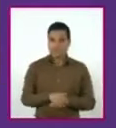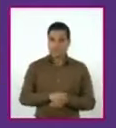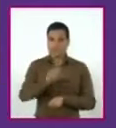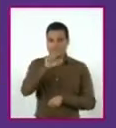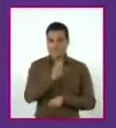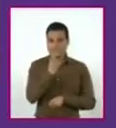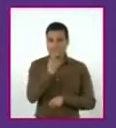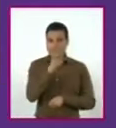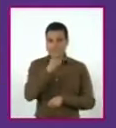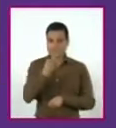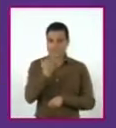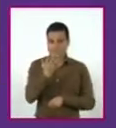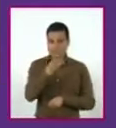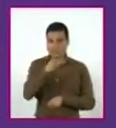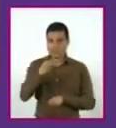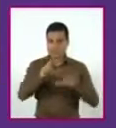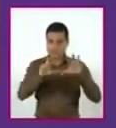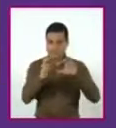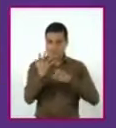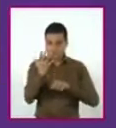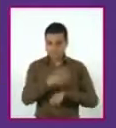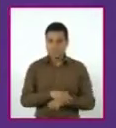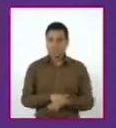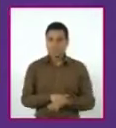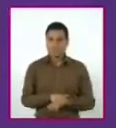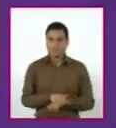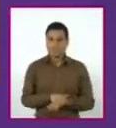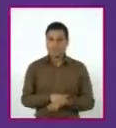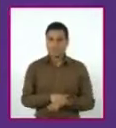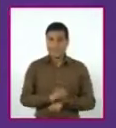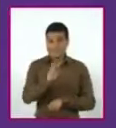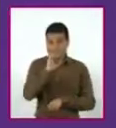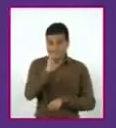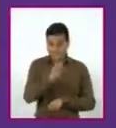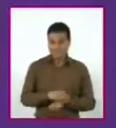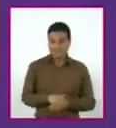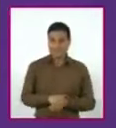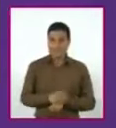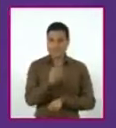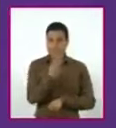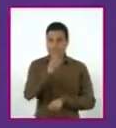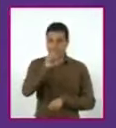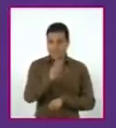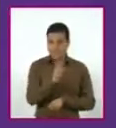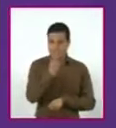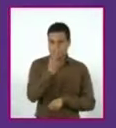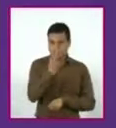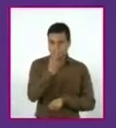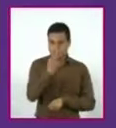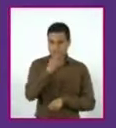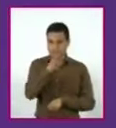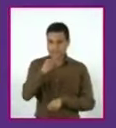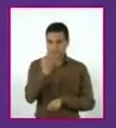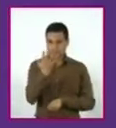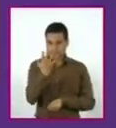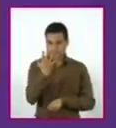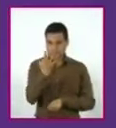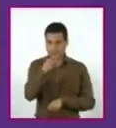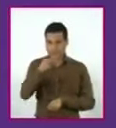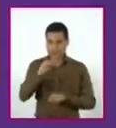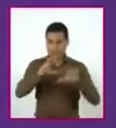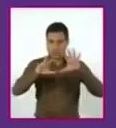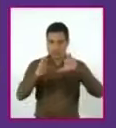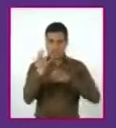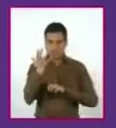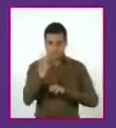cuadrada menos 50 igual a 850. En el inciso C, 2x cuadrada menos 50 igual